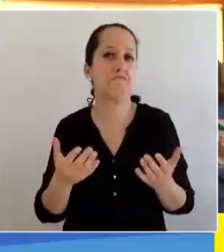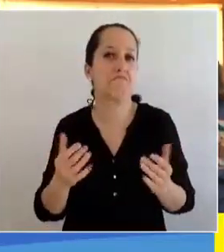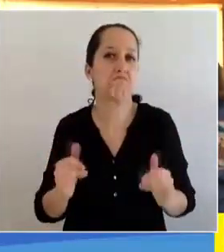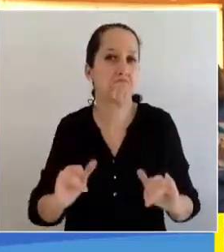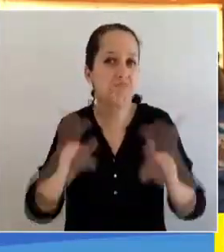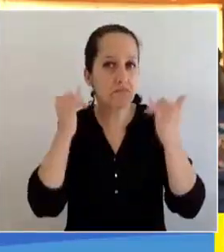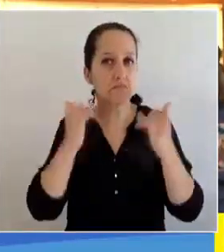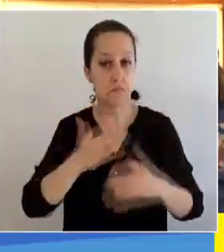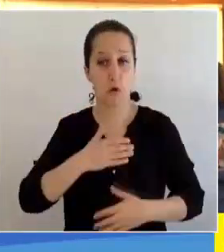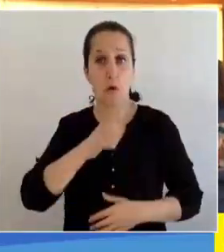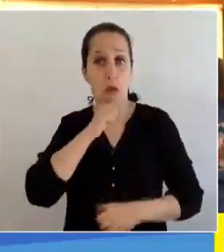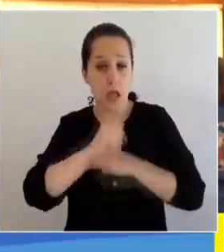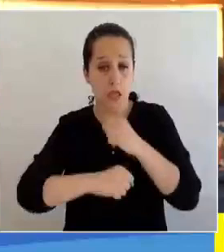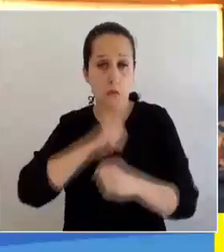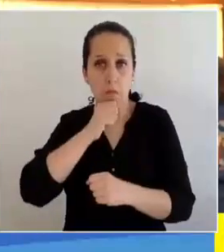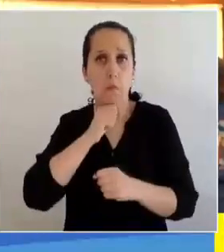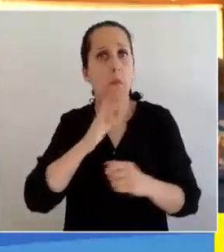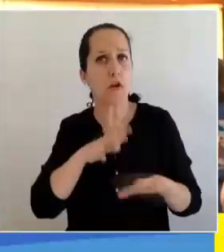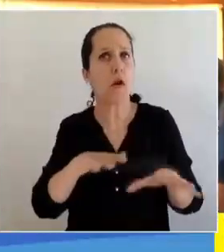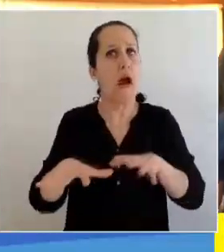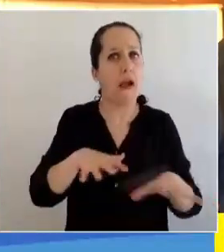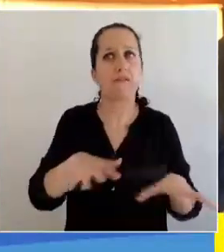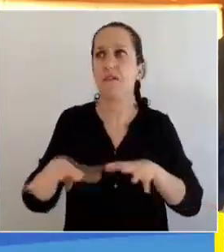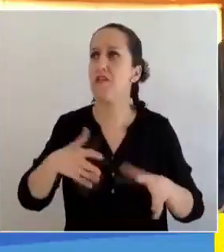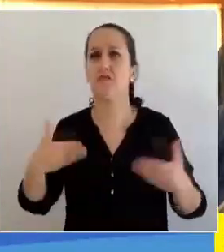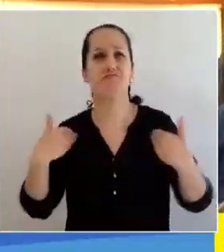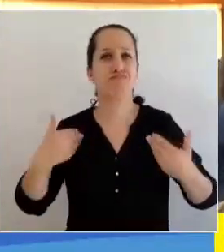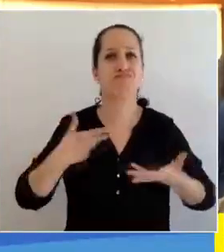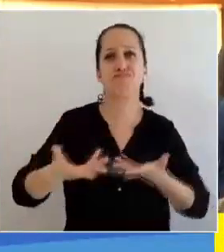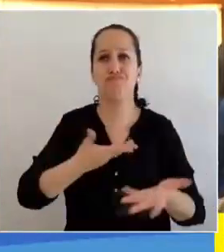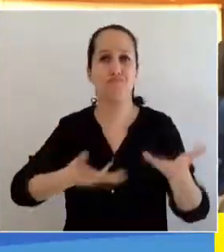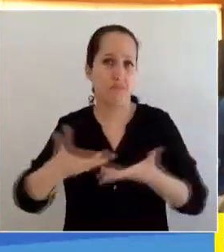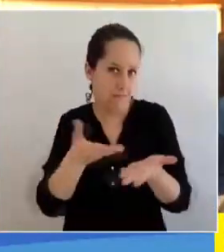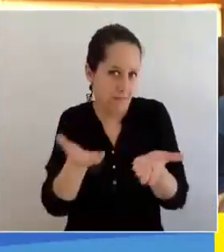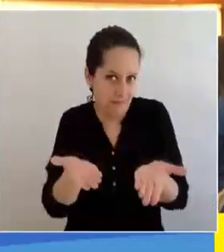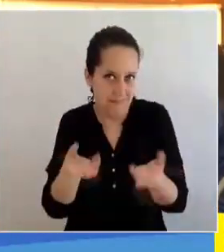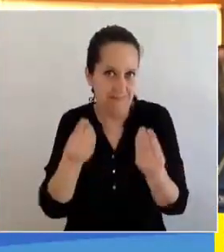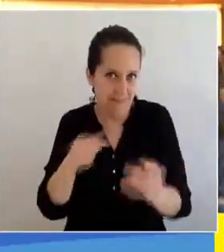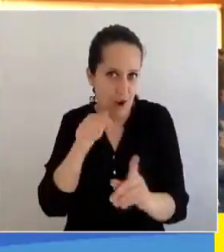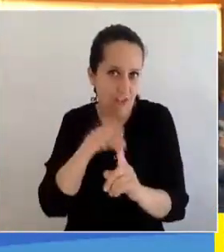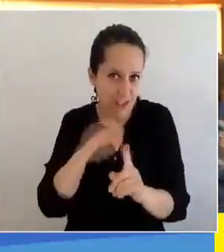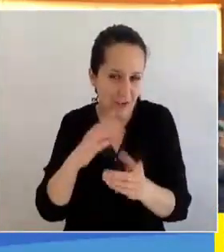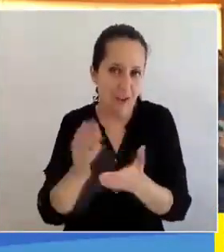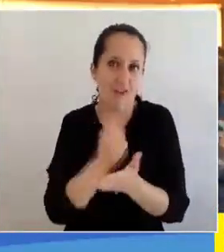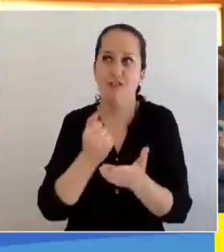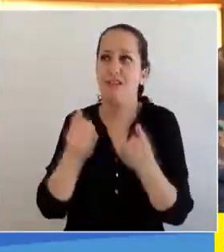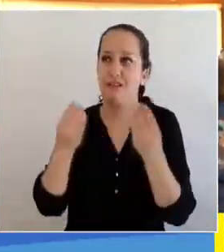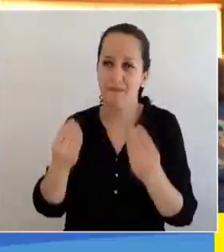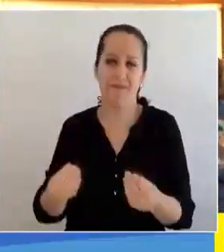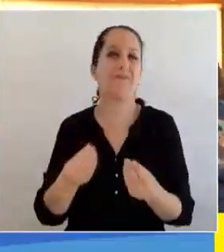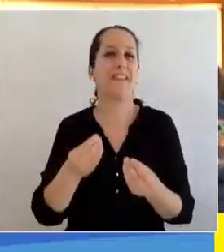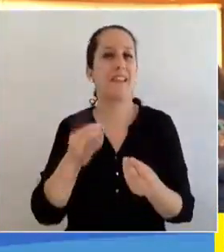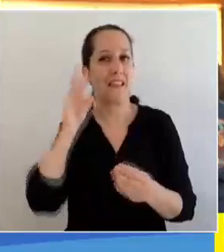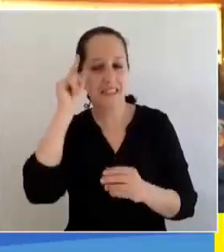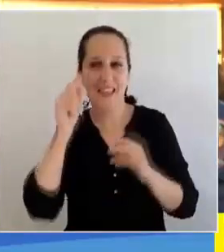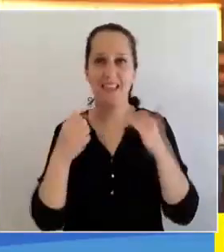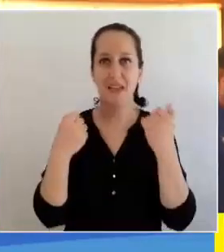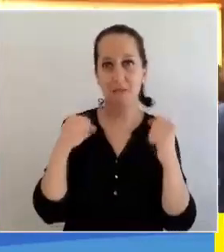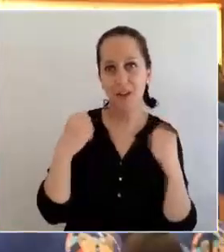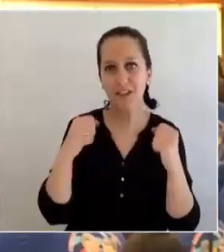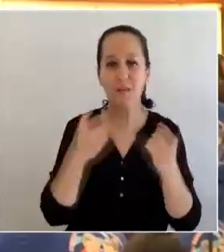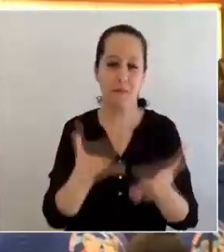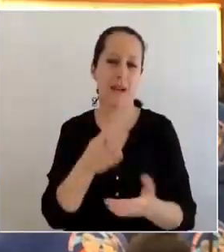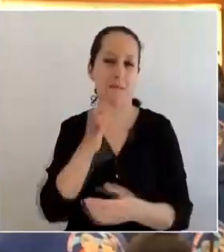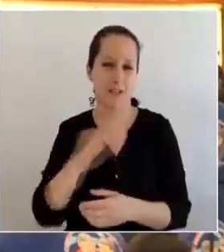por el envejecimiento activo es parte también de los objetivos que queremos cumplir con esta tremenda, tremenda iniciativa deportiva